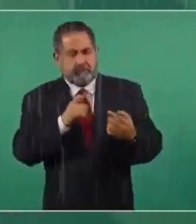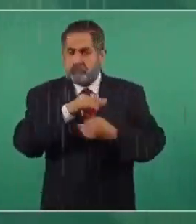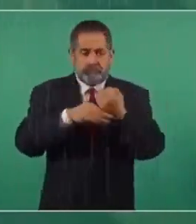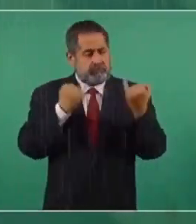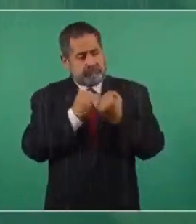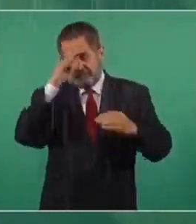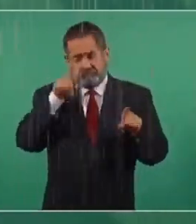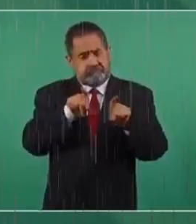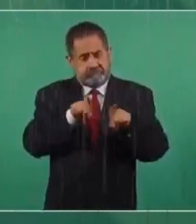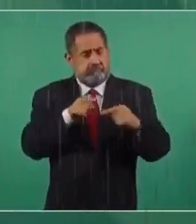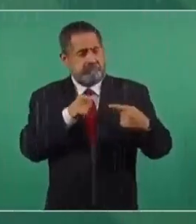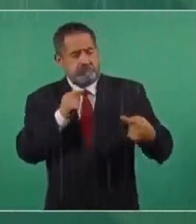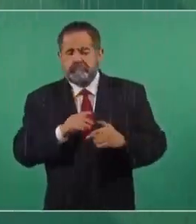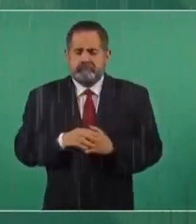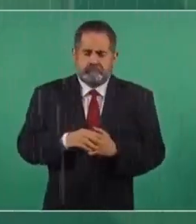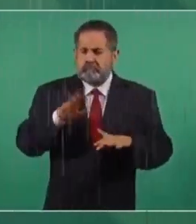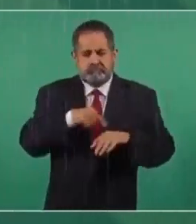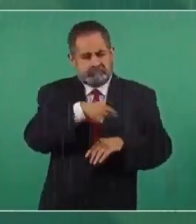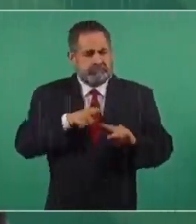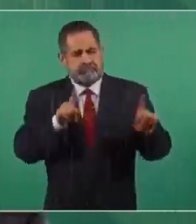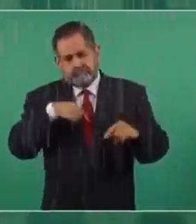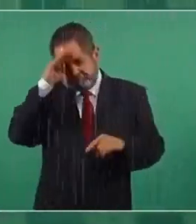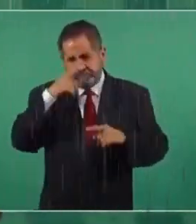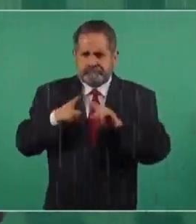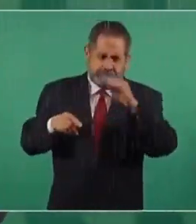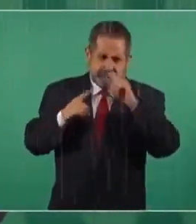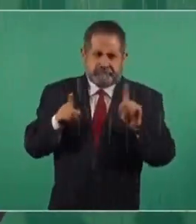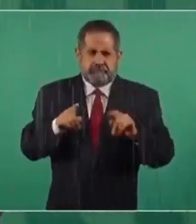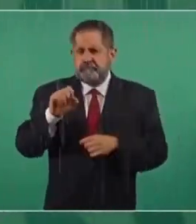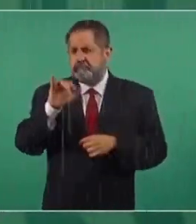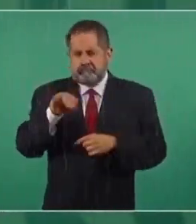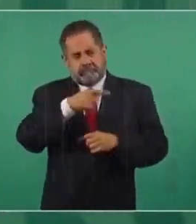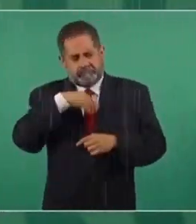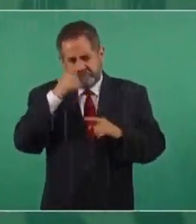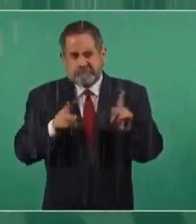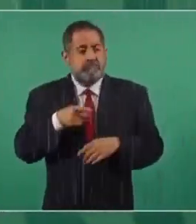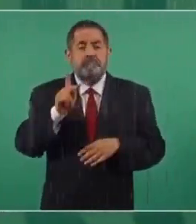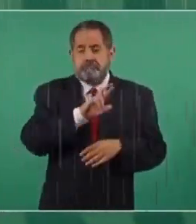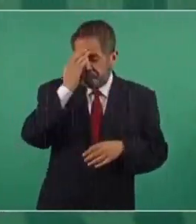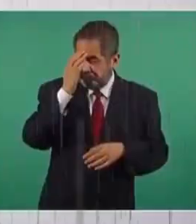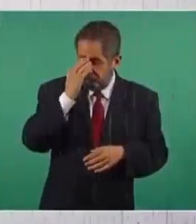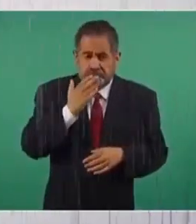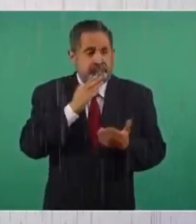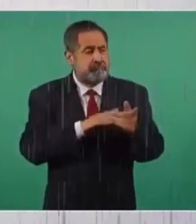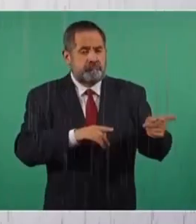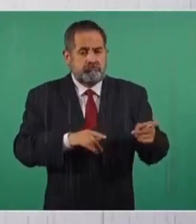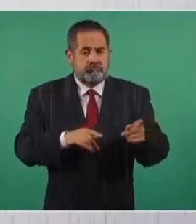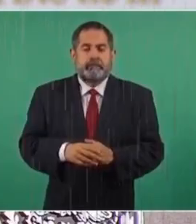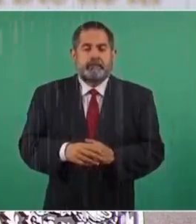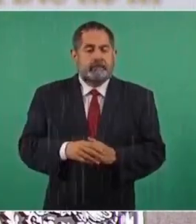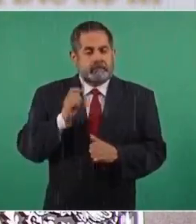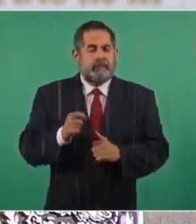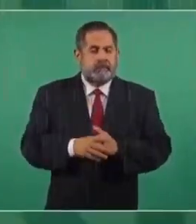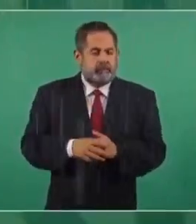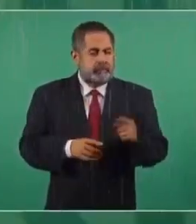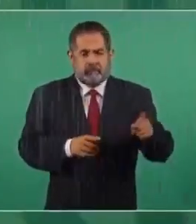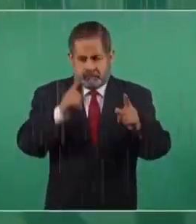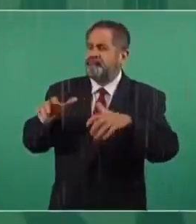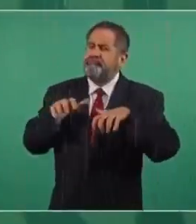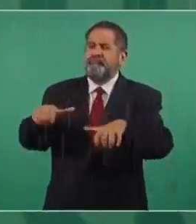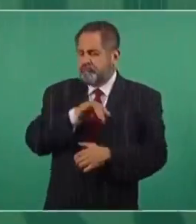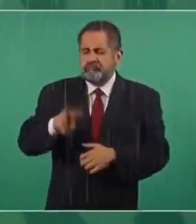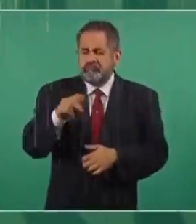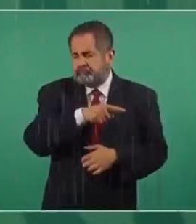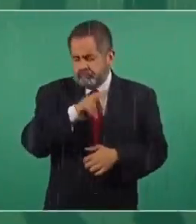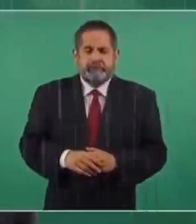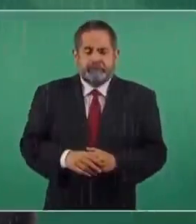no crean que todo es coincidencias, tengo diferencias con Carlos Eslín, pero le reconozco que es un hombre institucional, que tiene una dimensión social